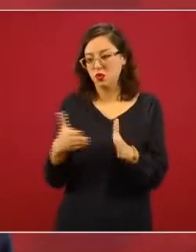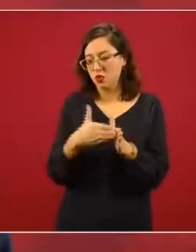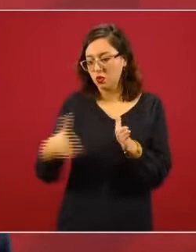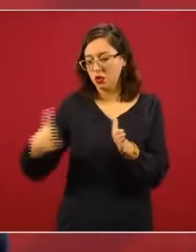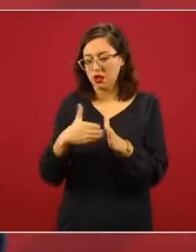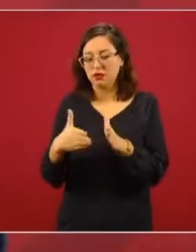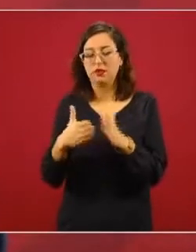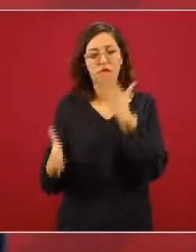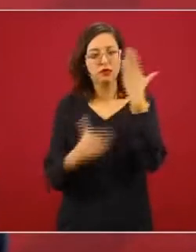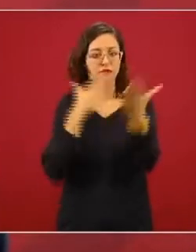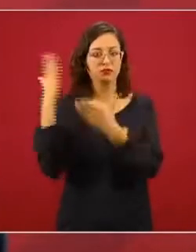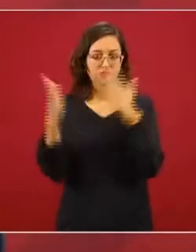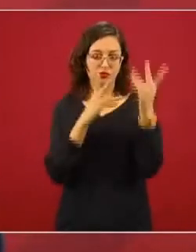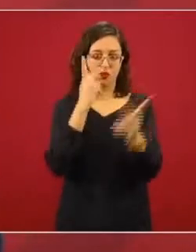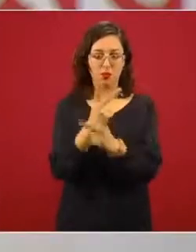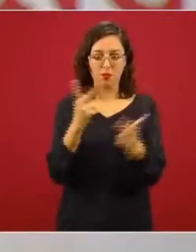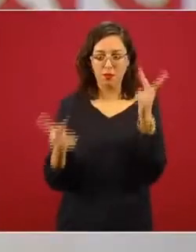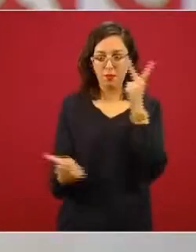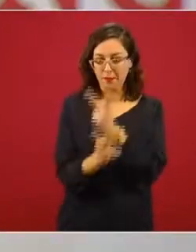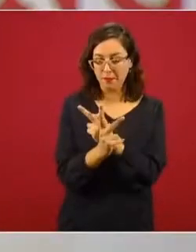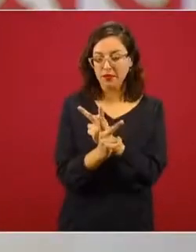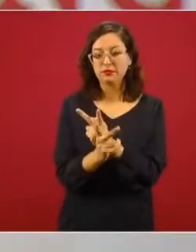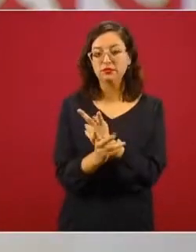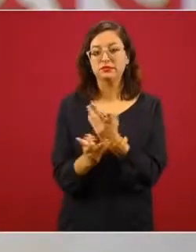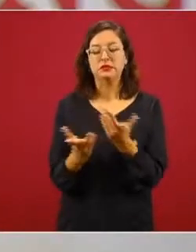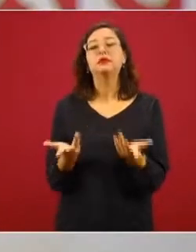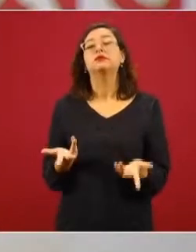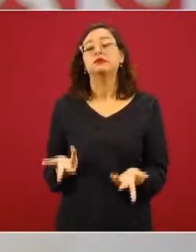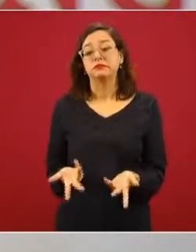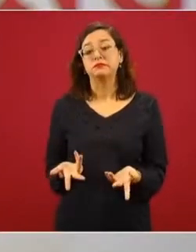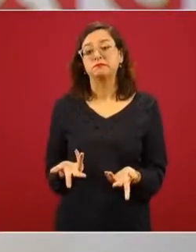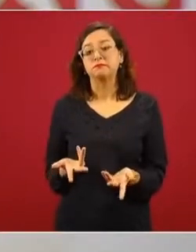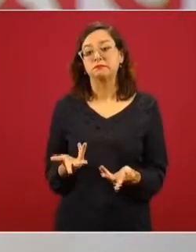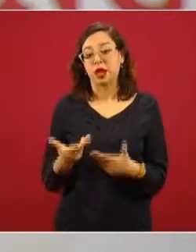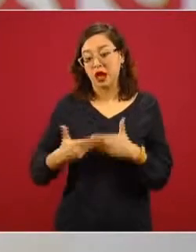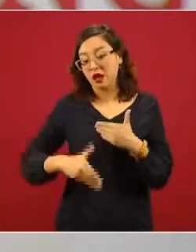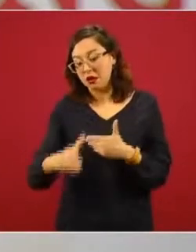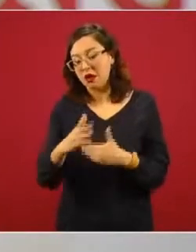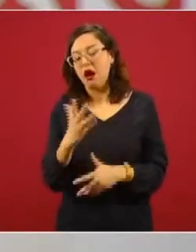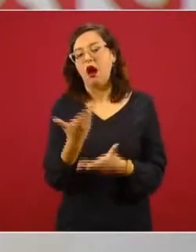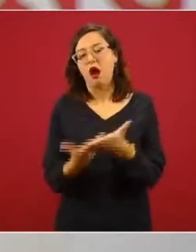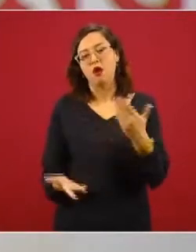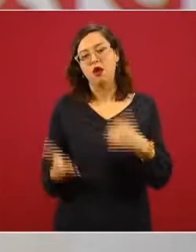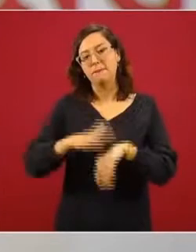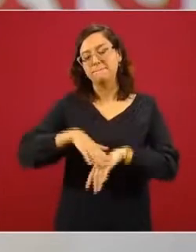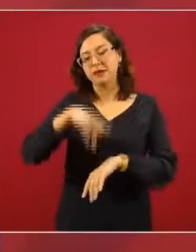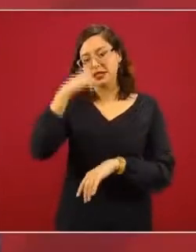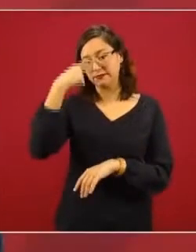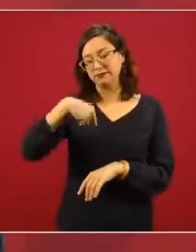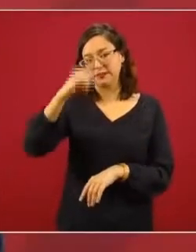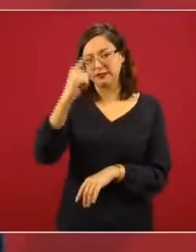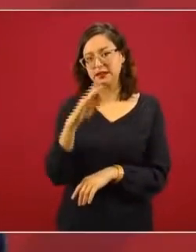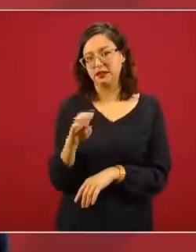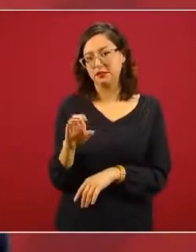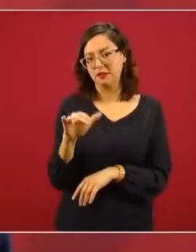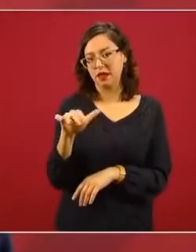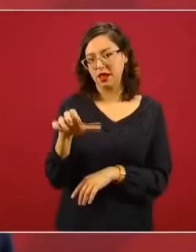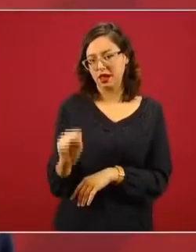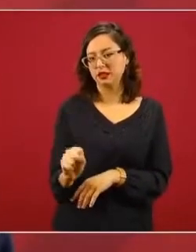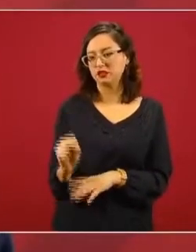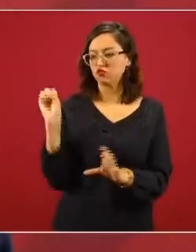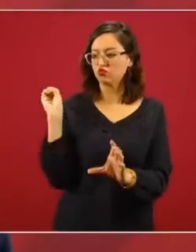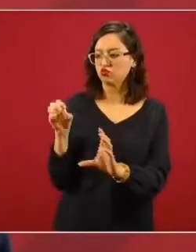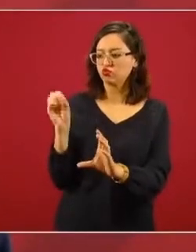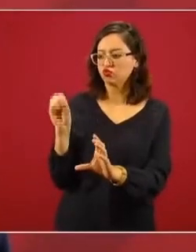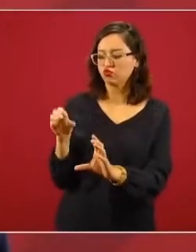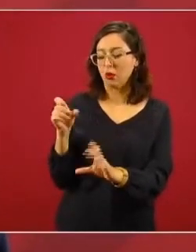educación media superior, preparatoria. Y esto va a facilitar sin duda las becas para